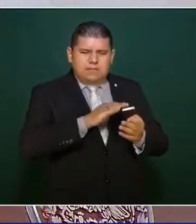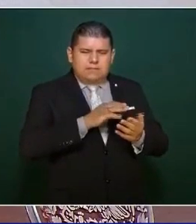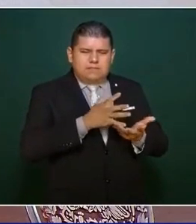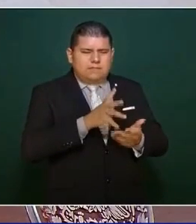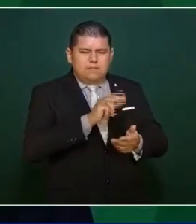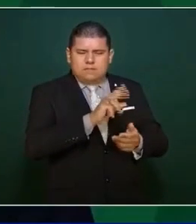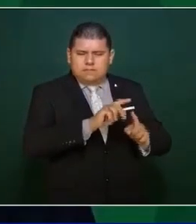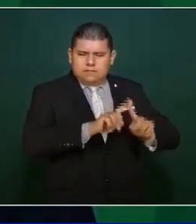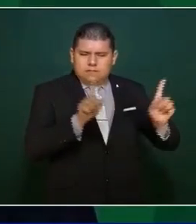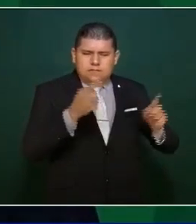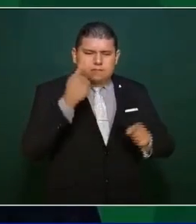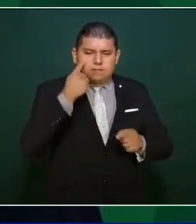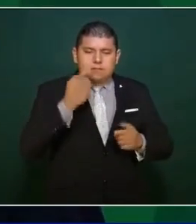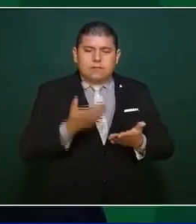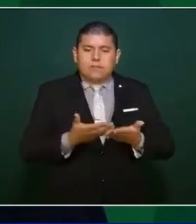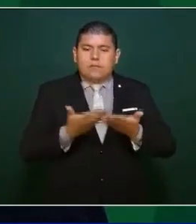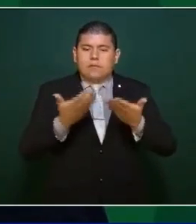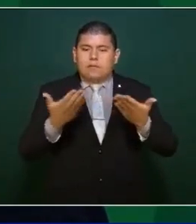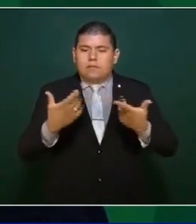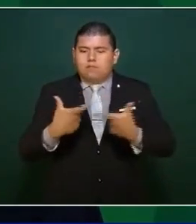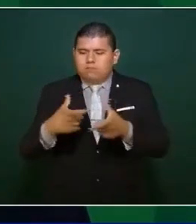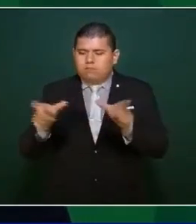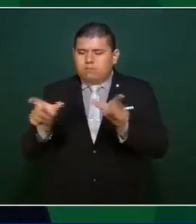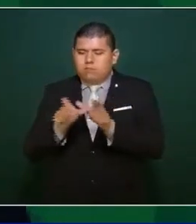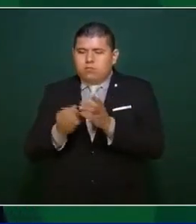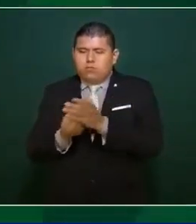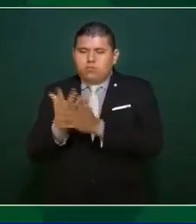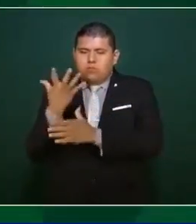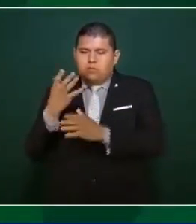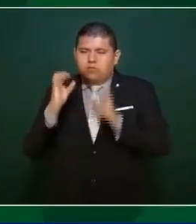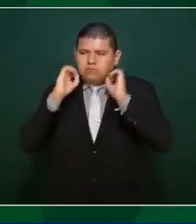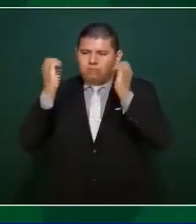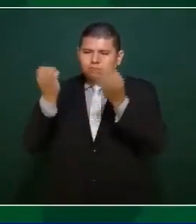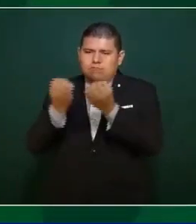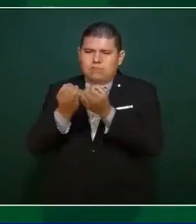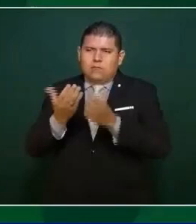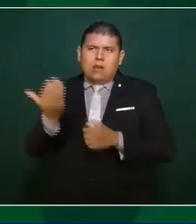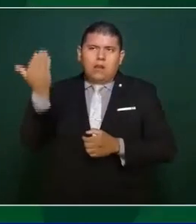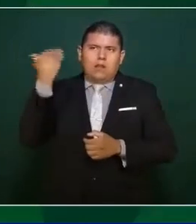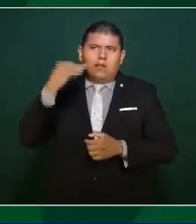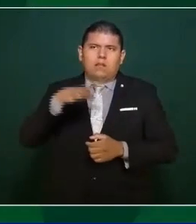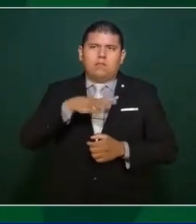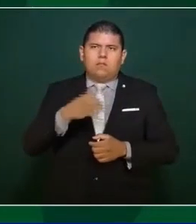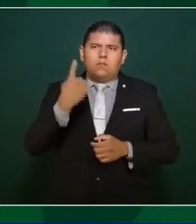acaba de surgir una nueva organización? Había una que se llamaba